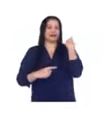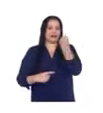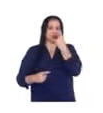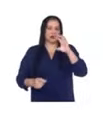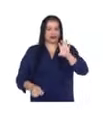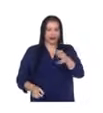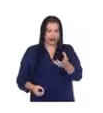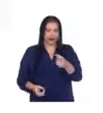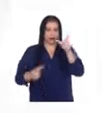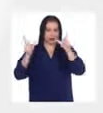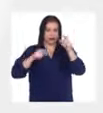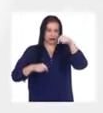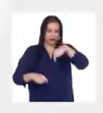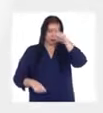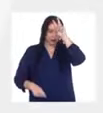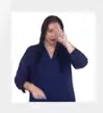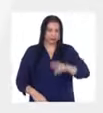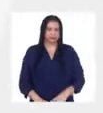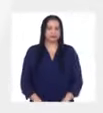Televisión del Perú.